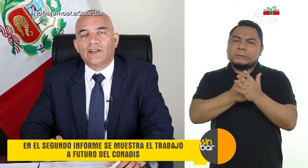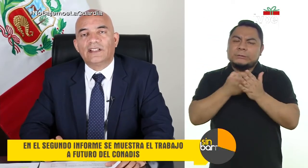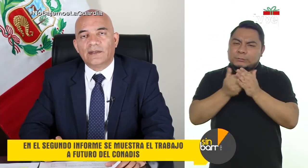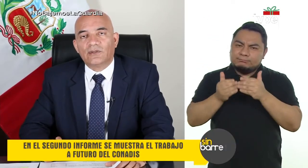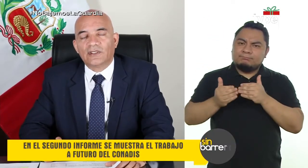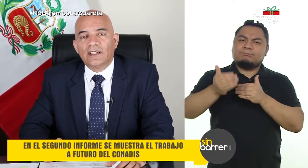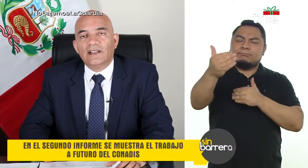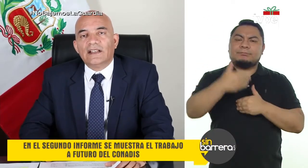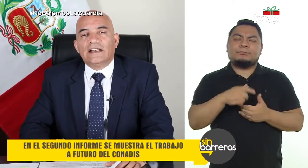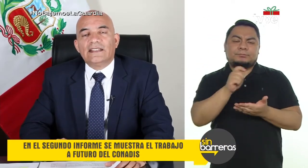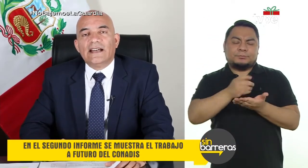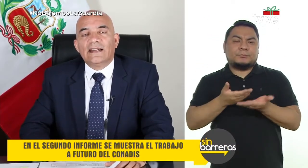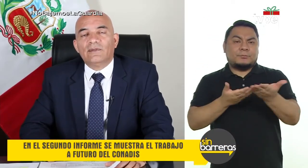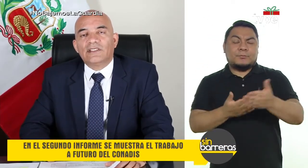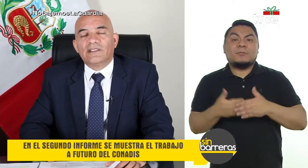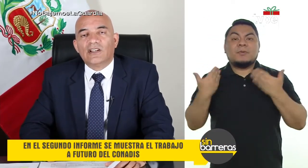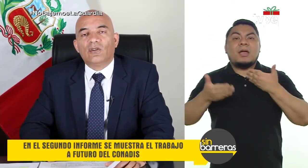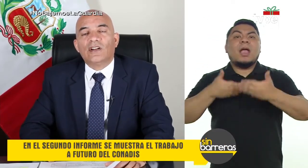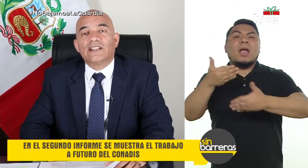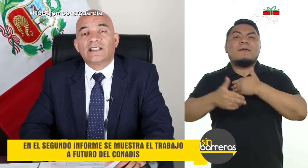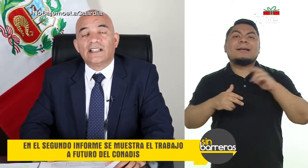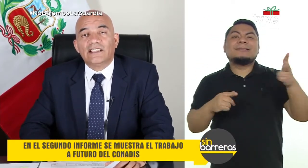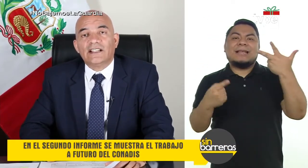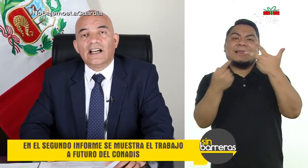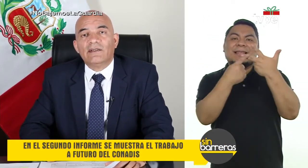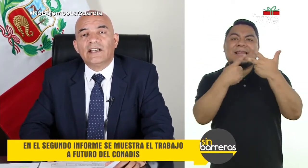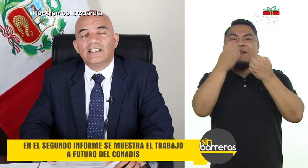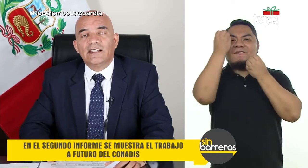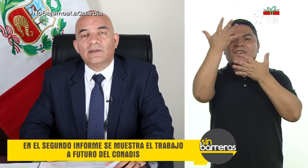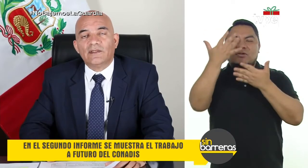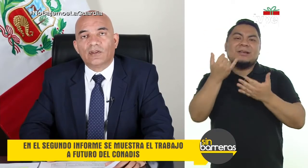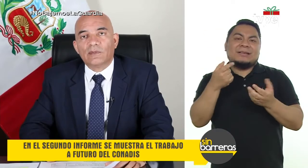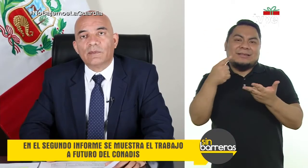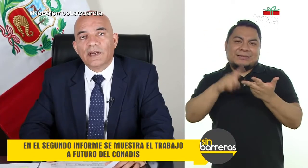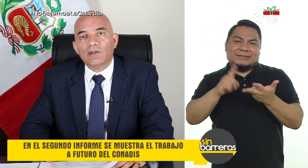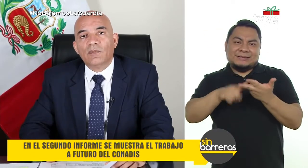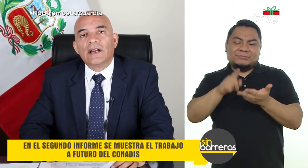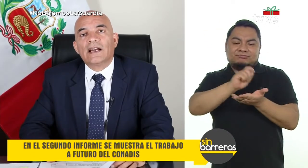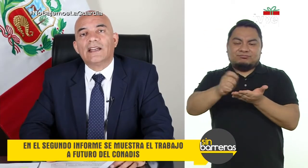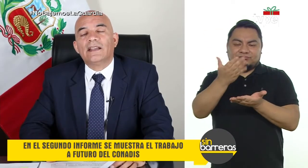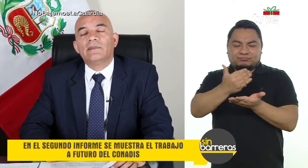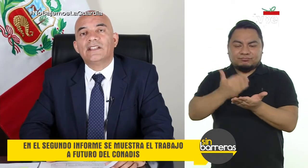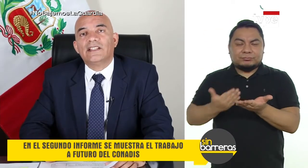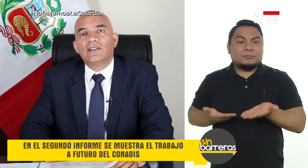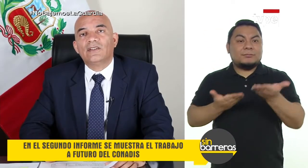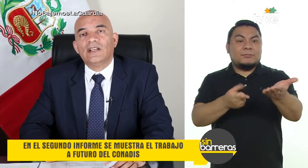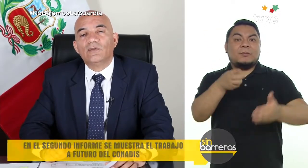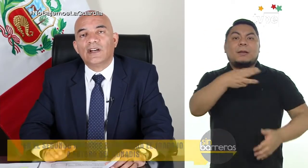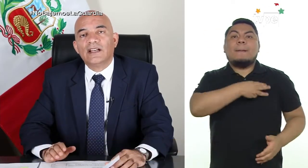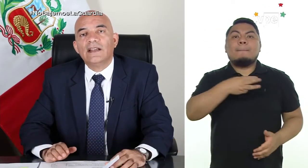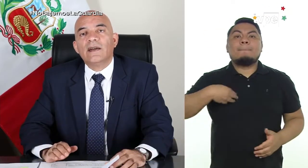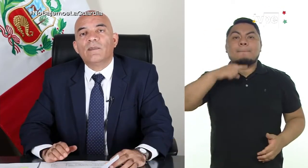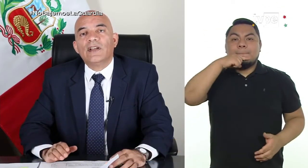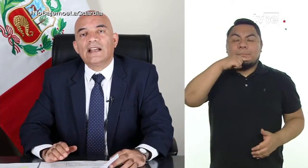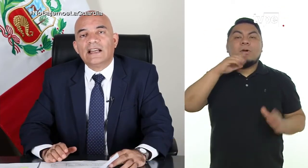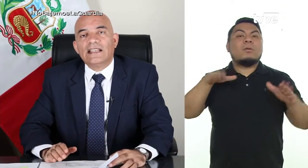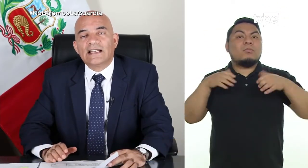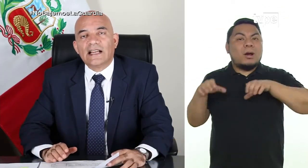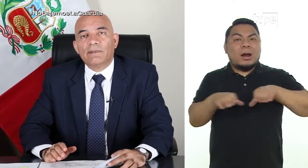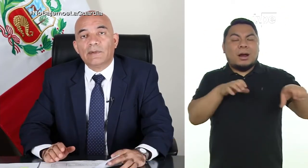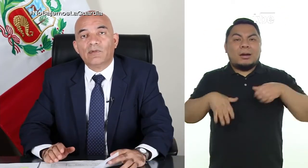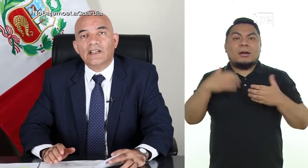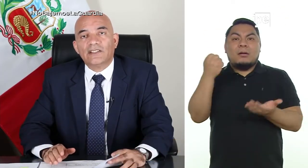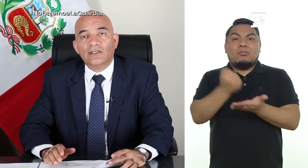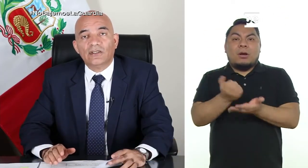enfrentemos. Ya hemos avanzado con el tercer entregable que es el informe previo para que el Ministerio de la Mujer pueda